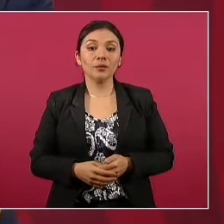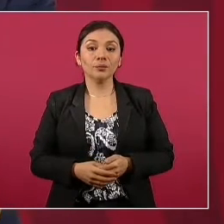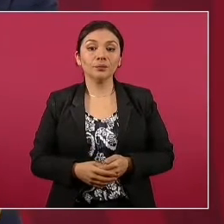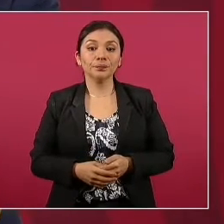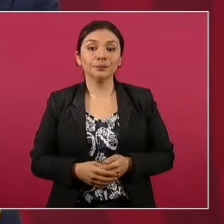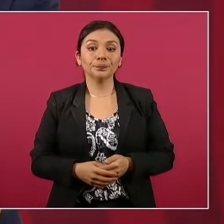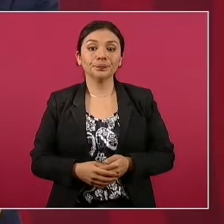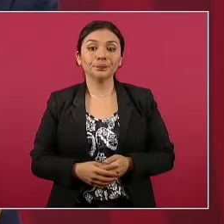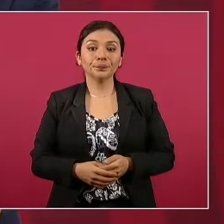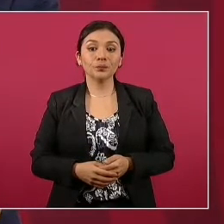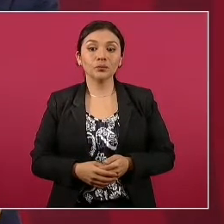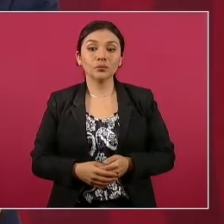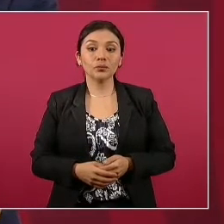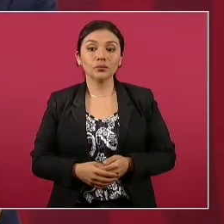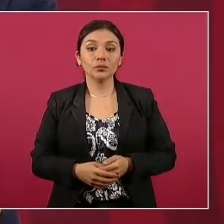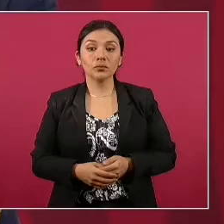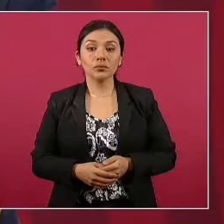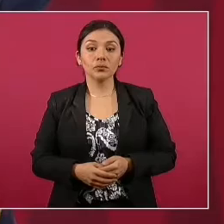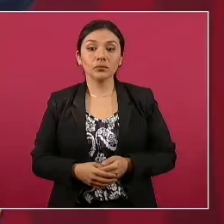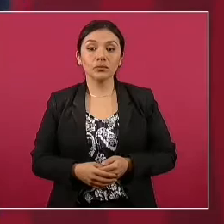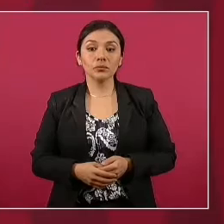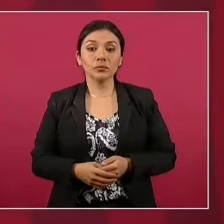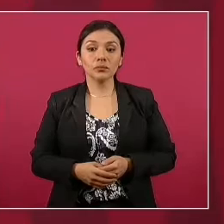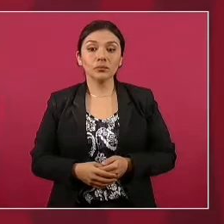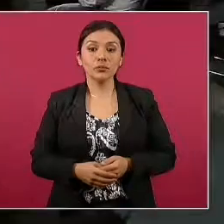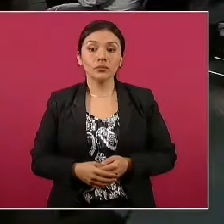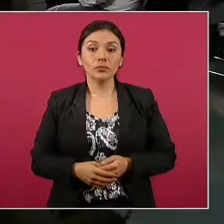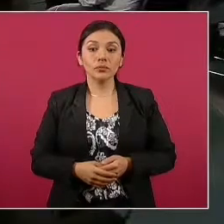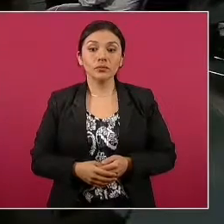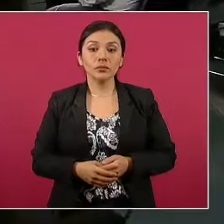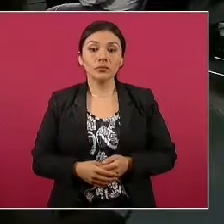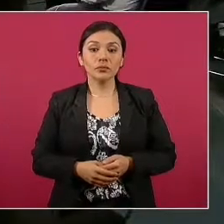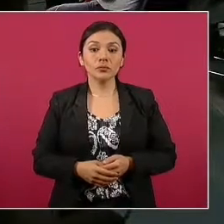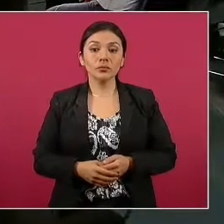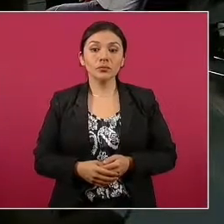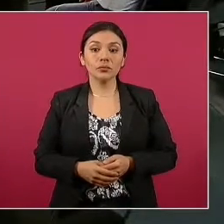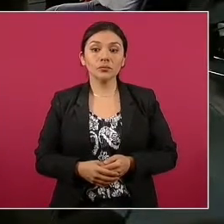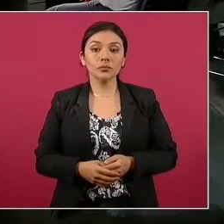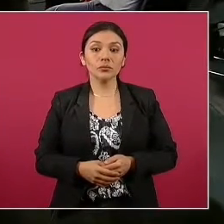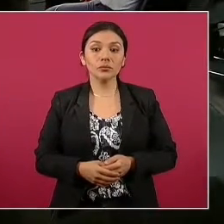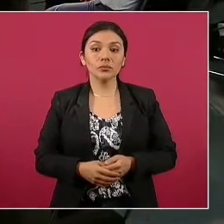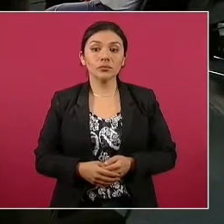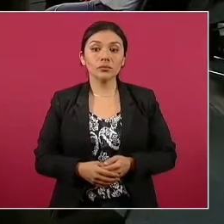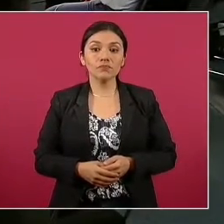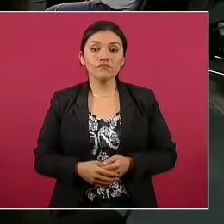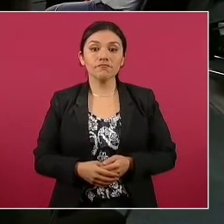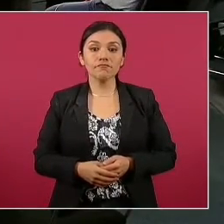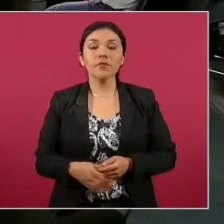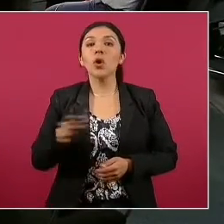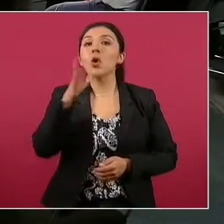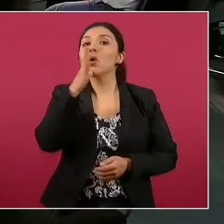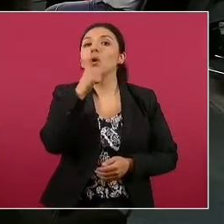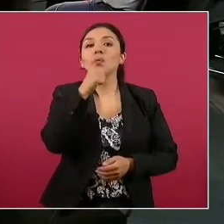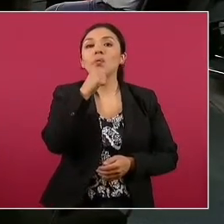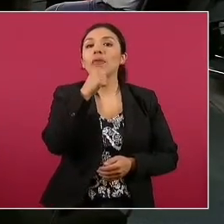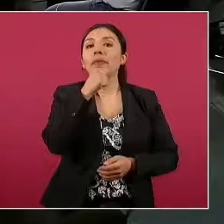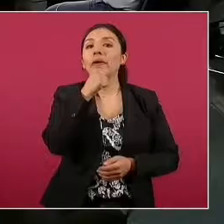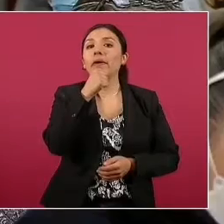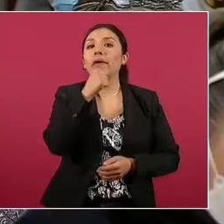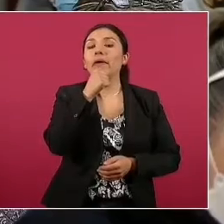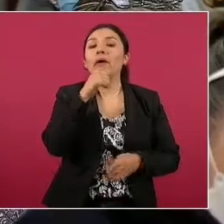en las medias cintas,